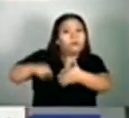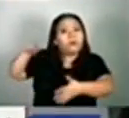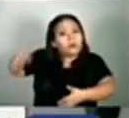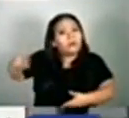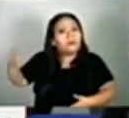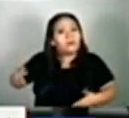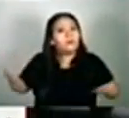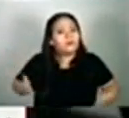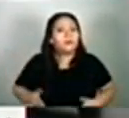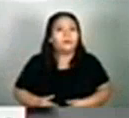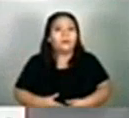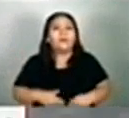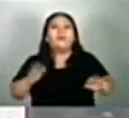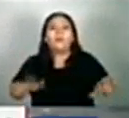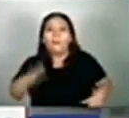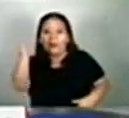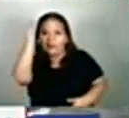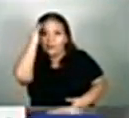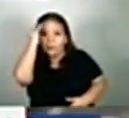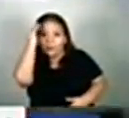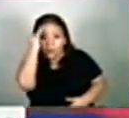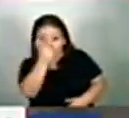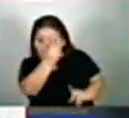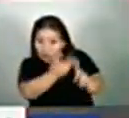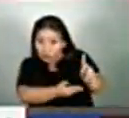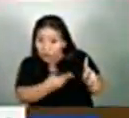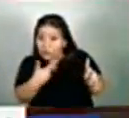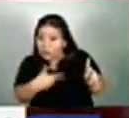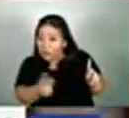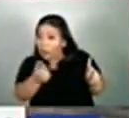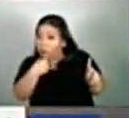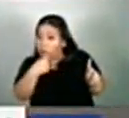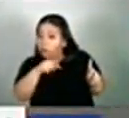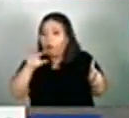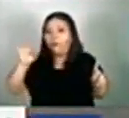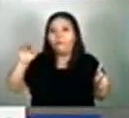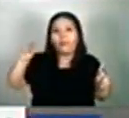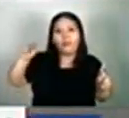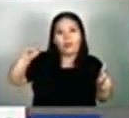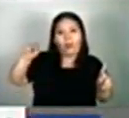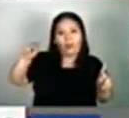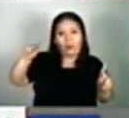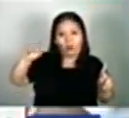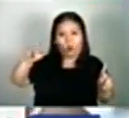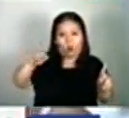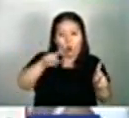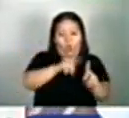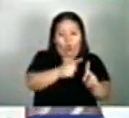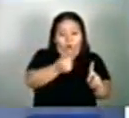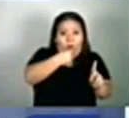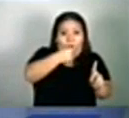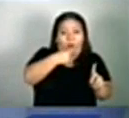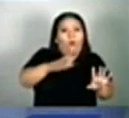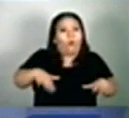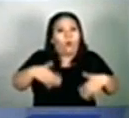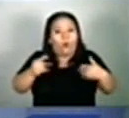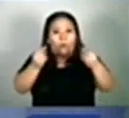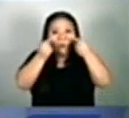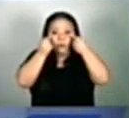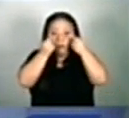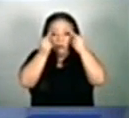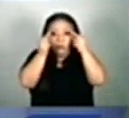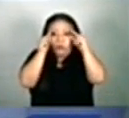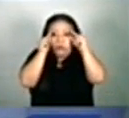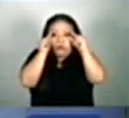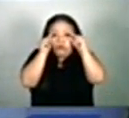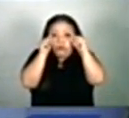hagan. Las formas para identificar que una persona consumió fentanilo y está siendo víctima de una sobredosis son pupilas pequeñas